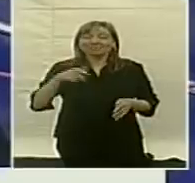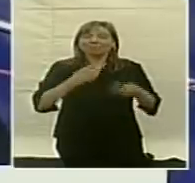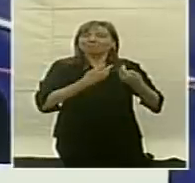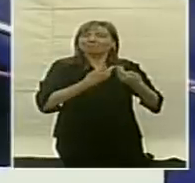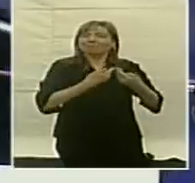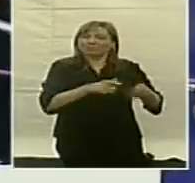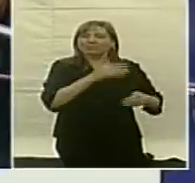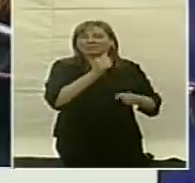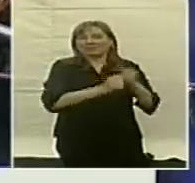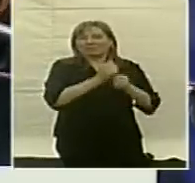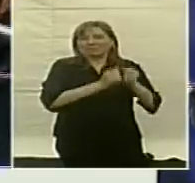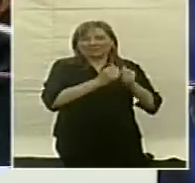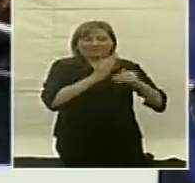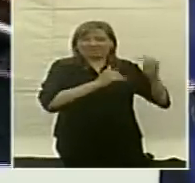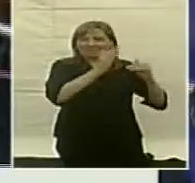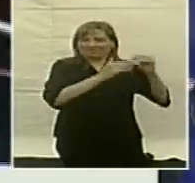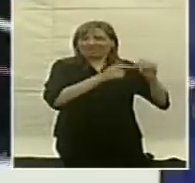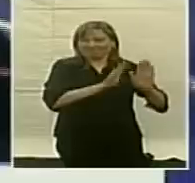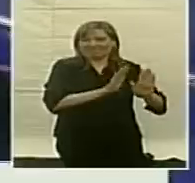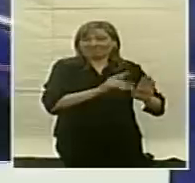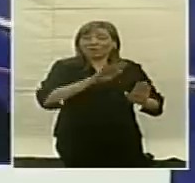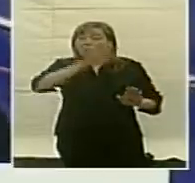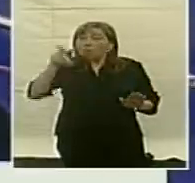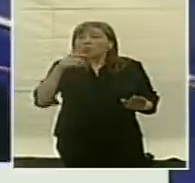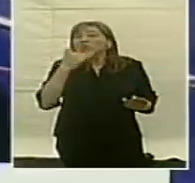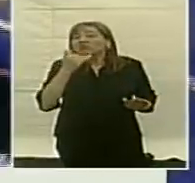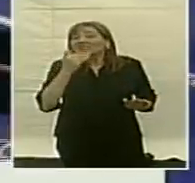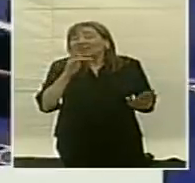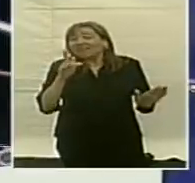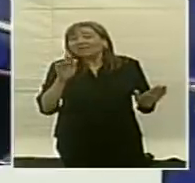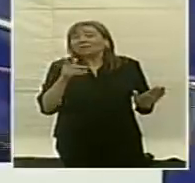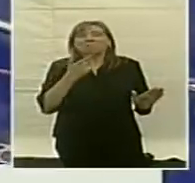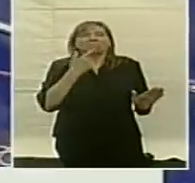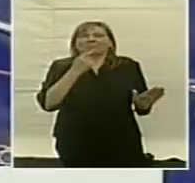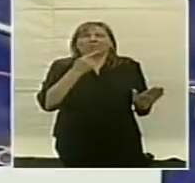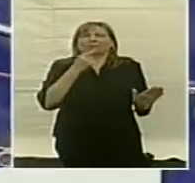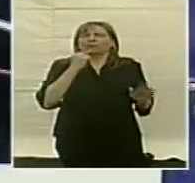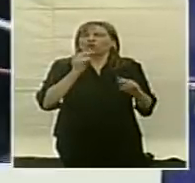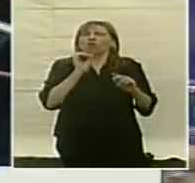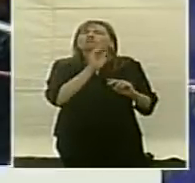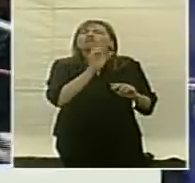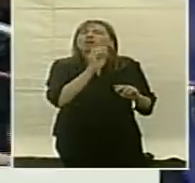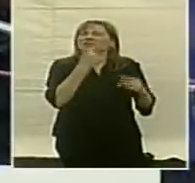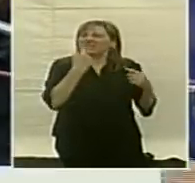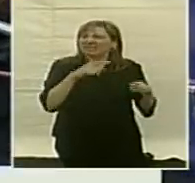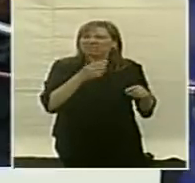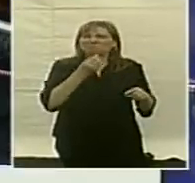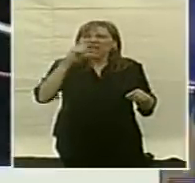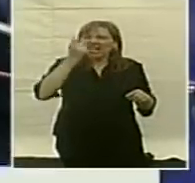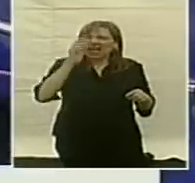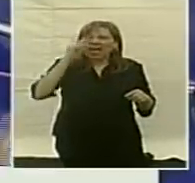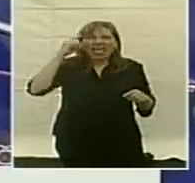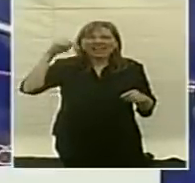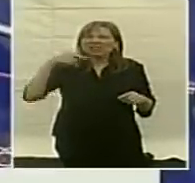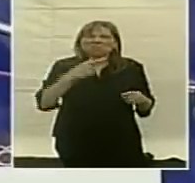comenzado la construcción, para los que no lo saben porque suena como un nombre raro, qué dirá esta mujer, qué será esto de Karen.